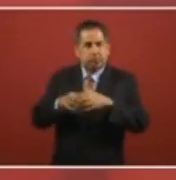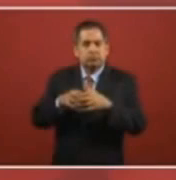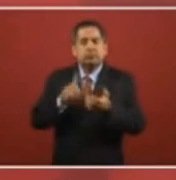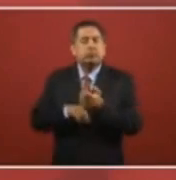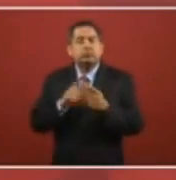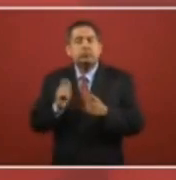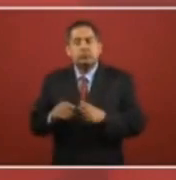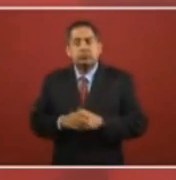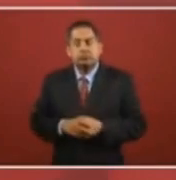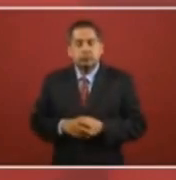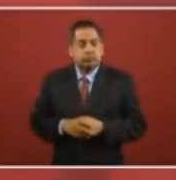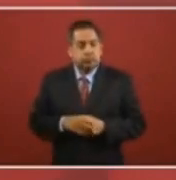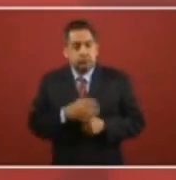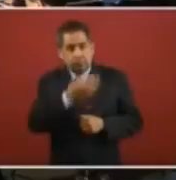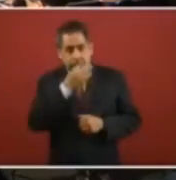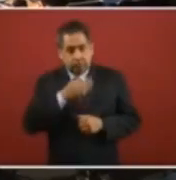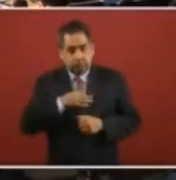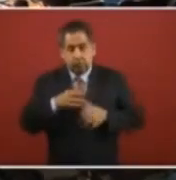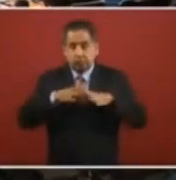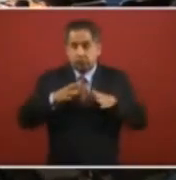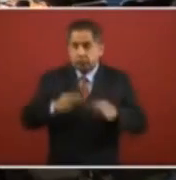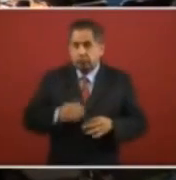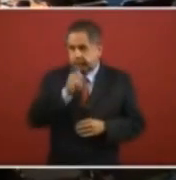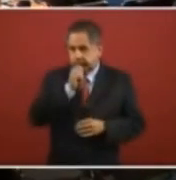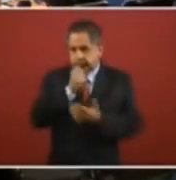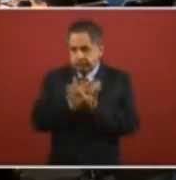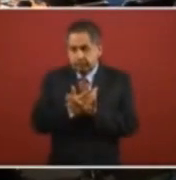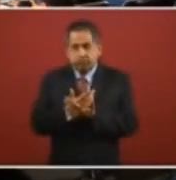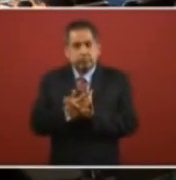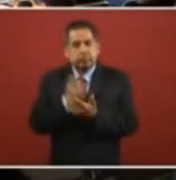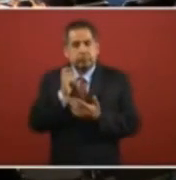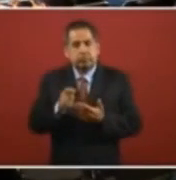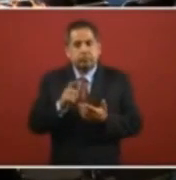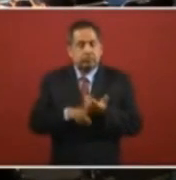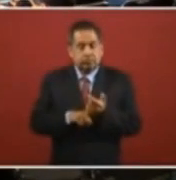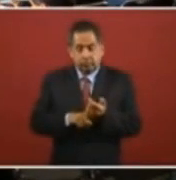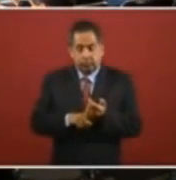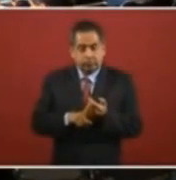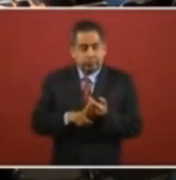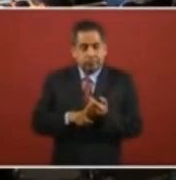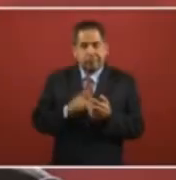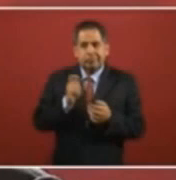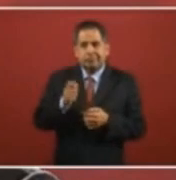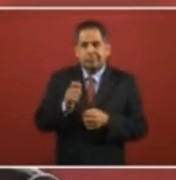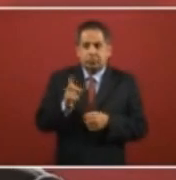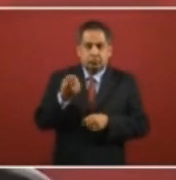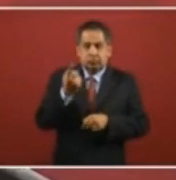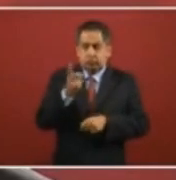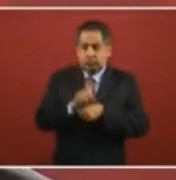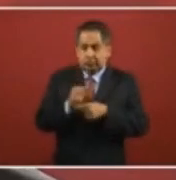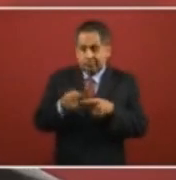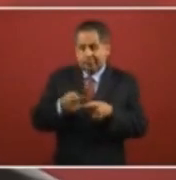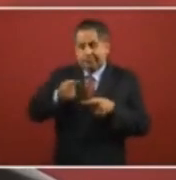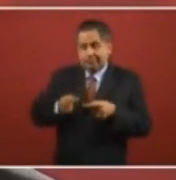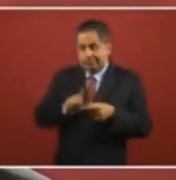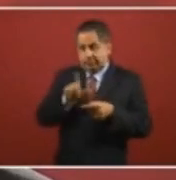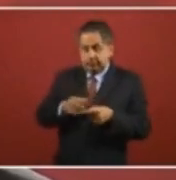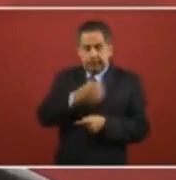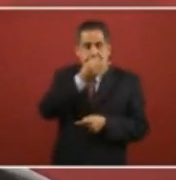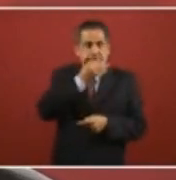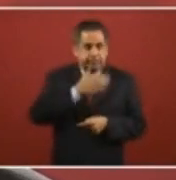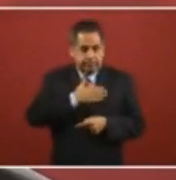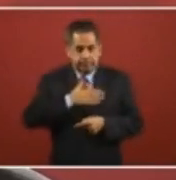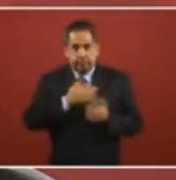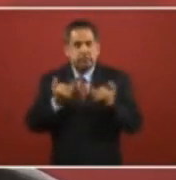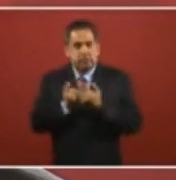confirmación todavía no la tenemos. Se usa que la última confirmación sea el día anterior, el día lunes, tanto por nuestra